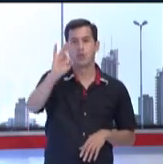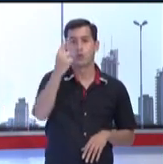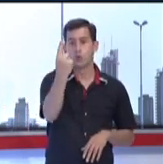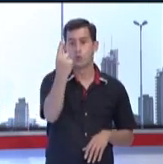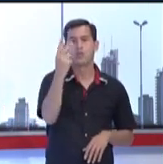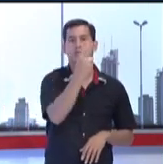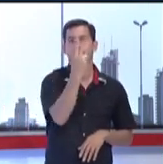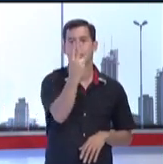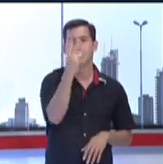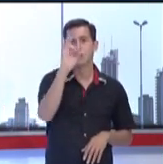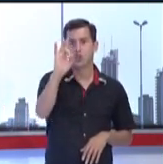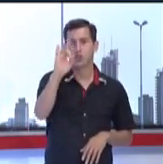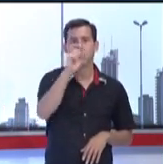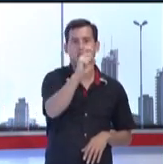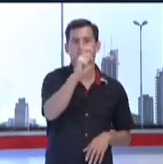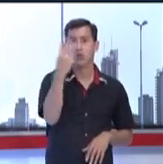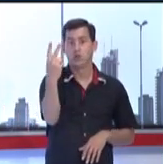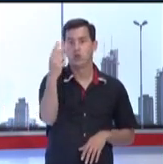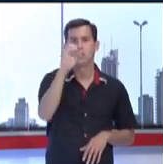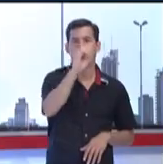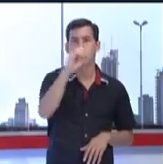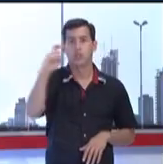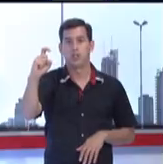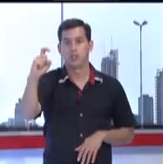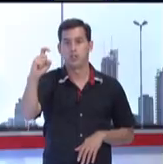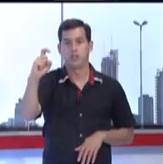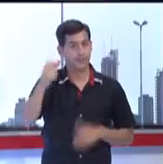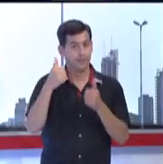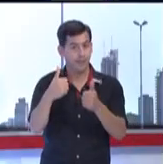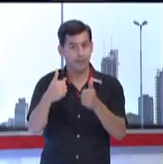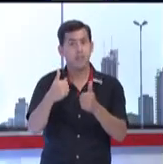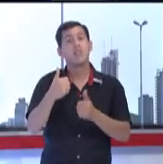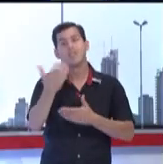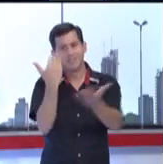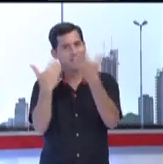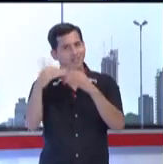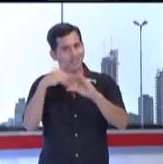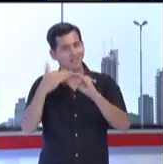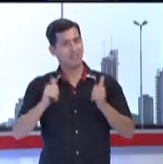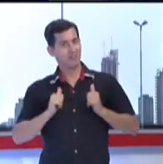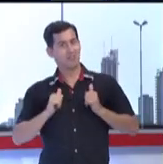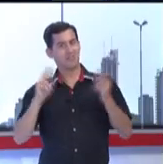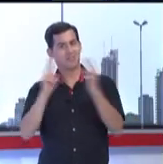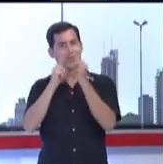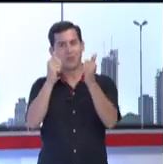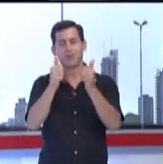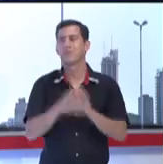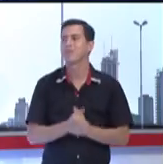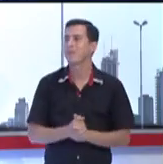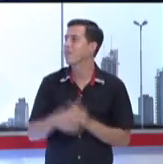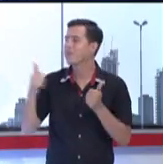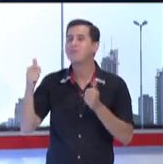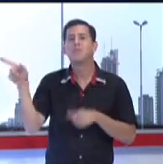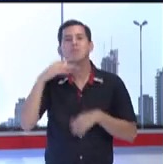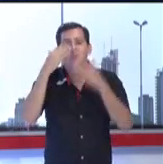-7207. Entonces, bueno, los esperamos a todos. Perfectísimo. Marcelo,